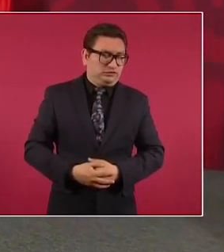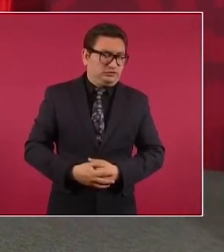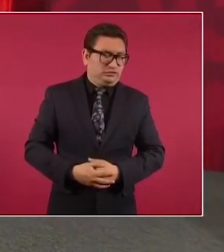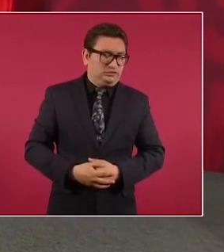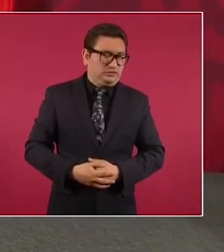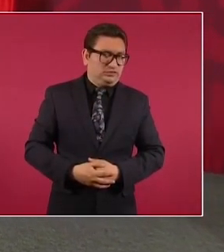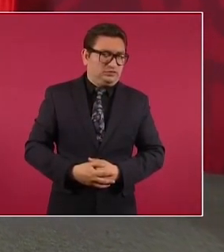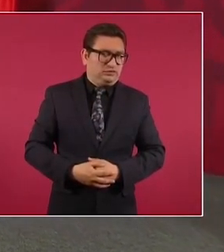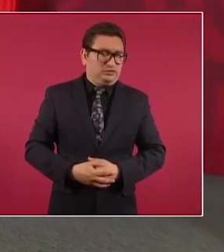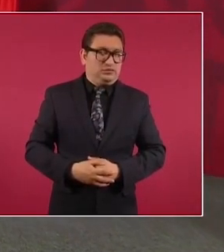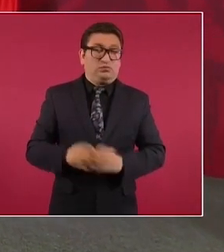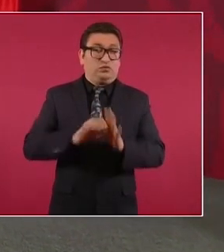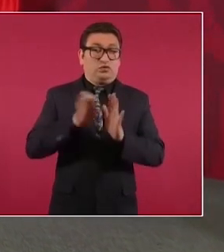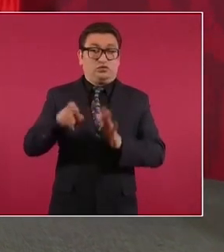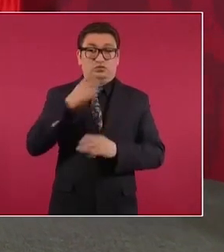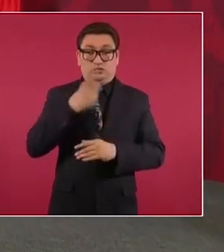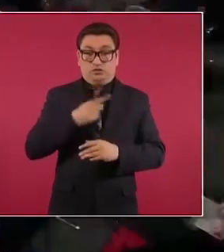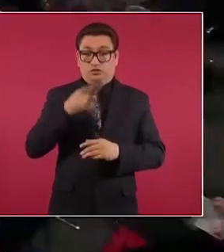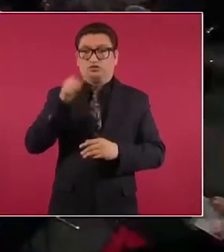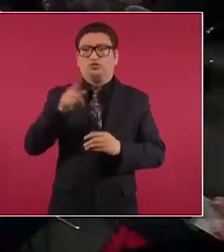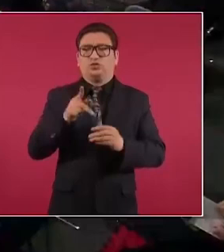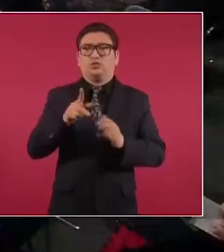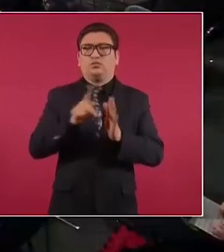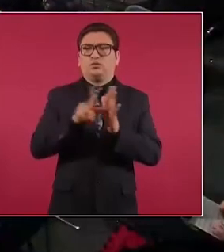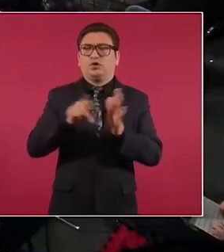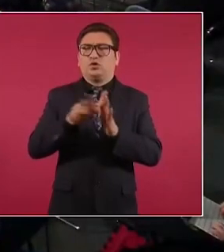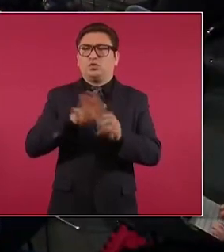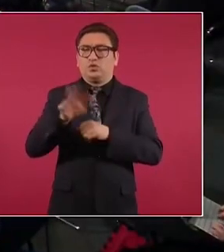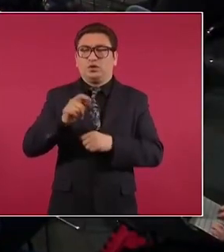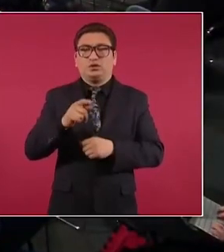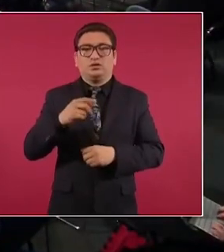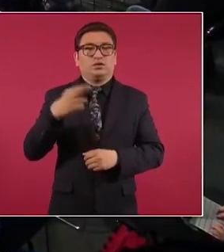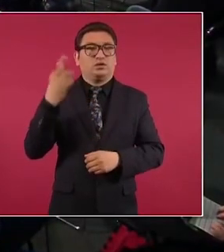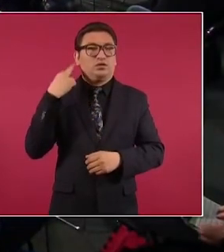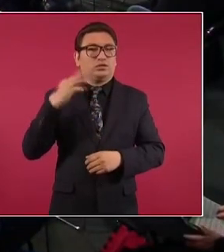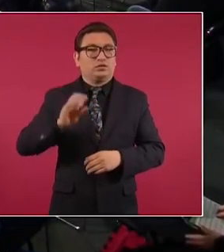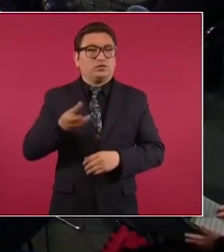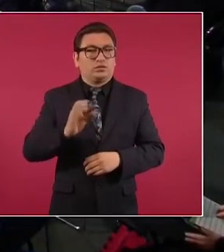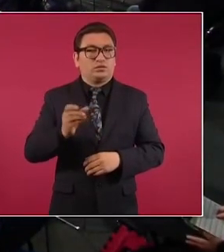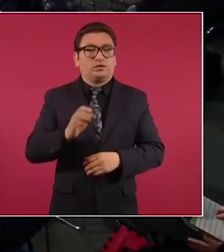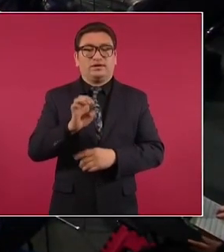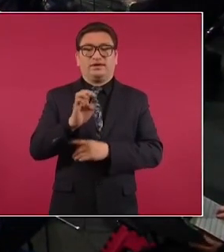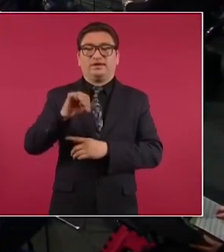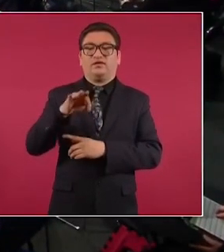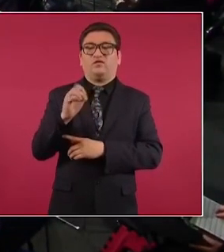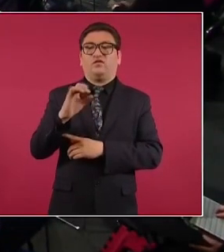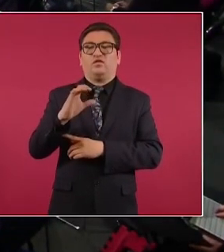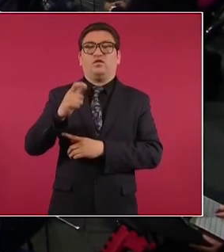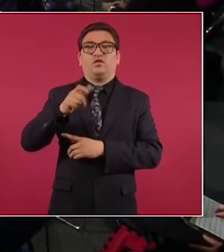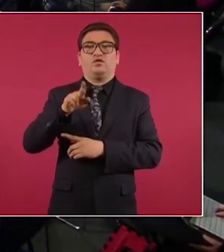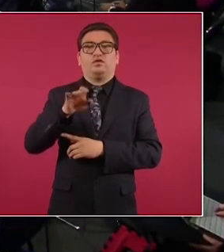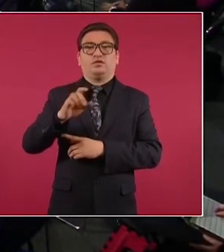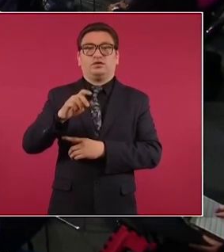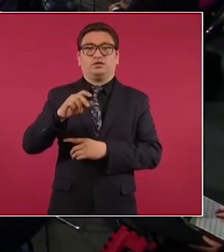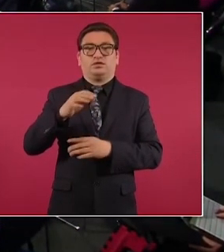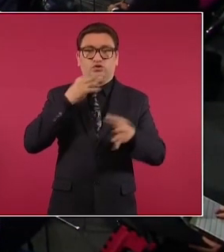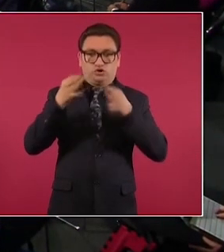me estás diciendo ¿de qué periódico eres tú? de radio ¿de qué radio? de enfoque en noticias de radio mil